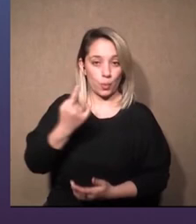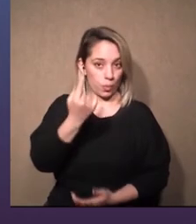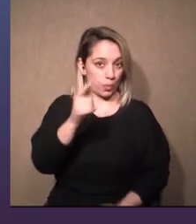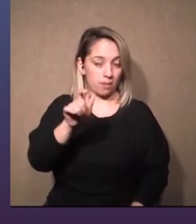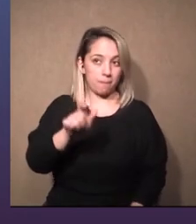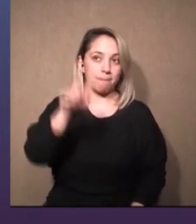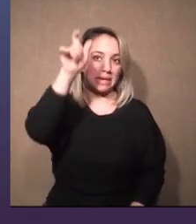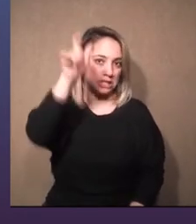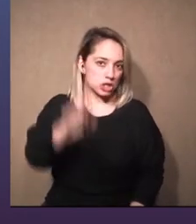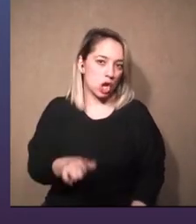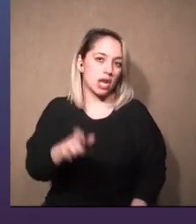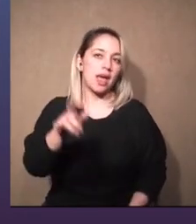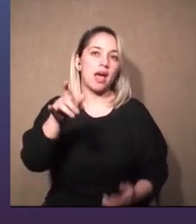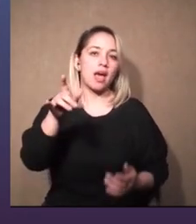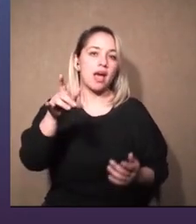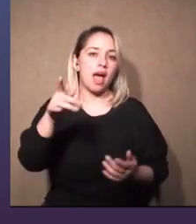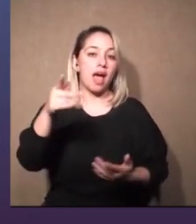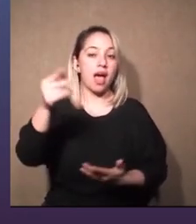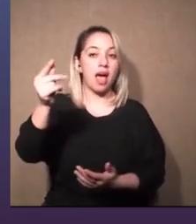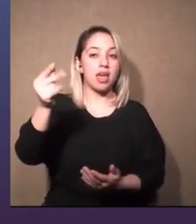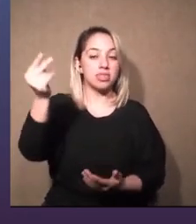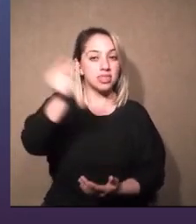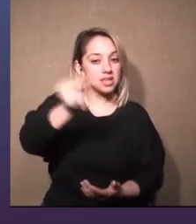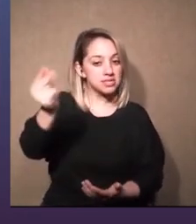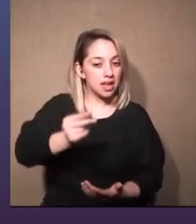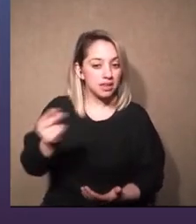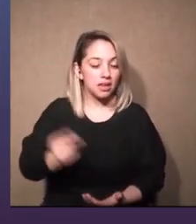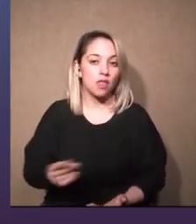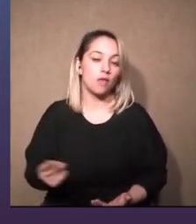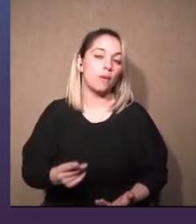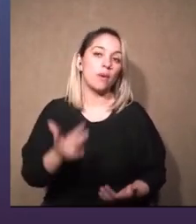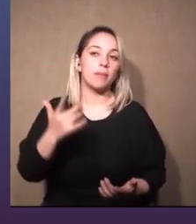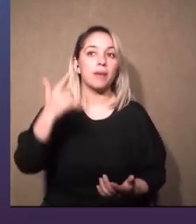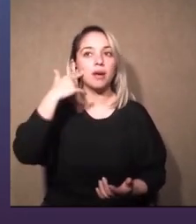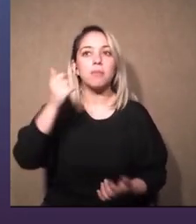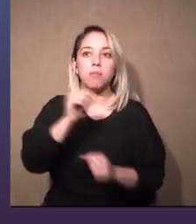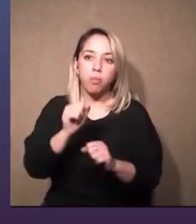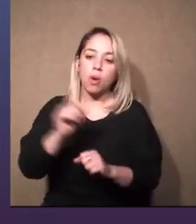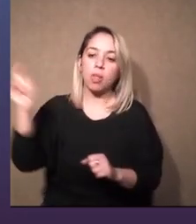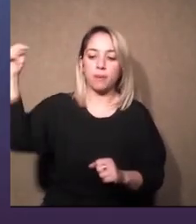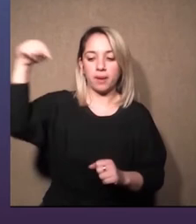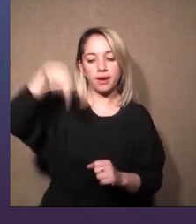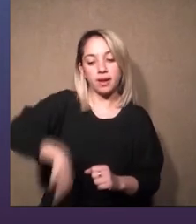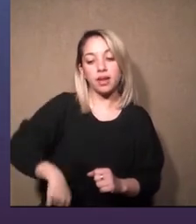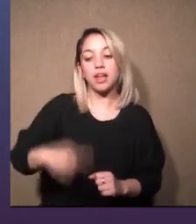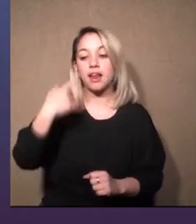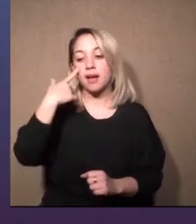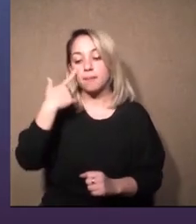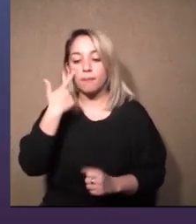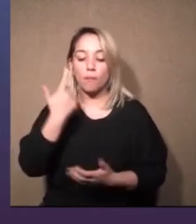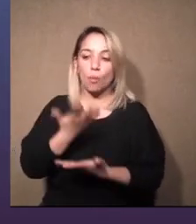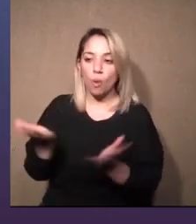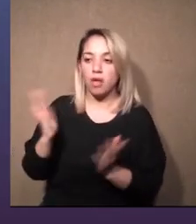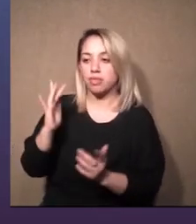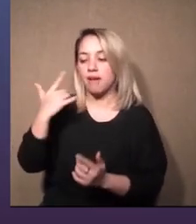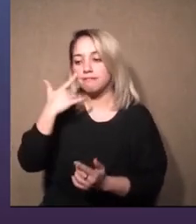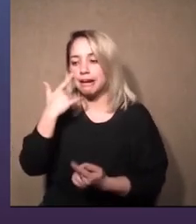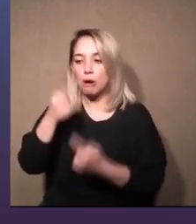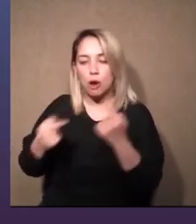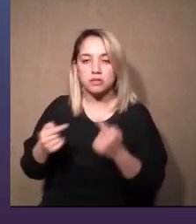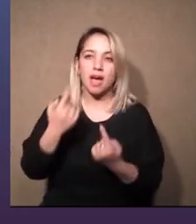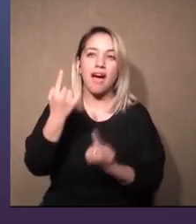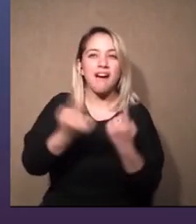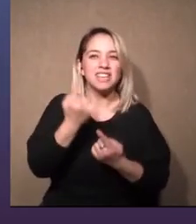pueda venir asiduamente que pueda ver las cosas a bueno otros momentos que hemos trabajado con